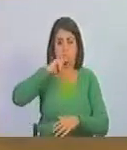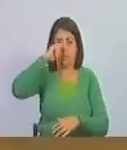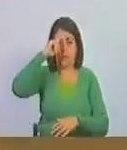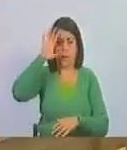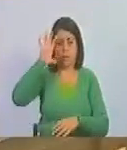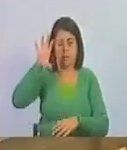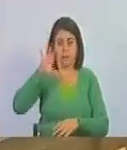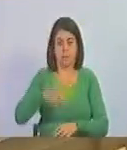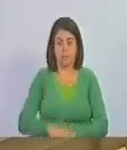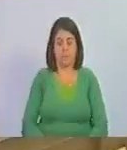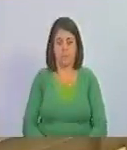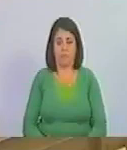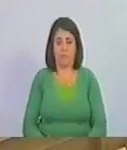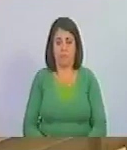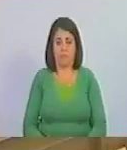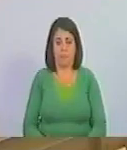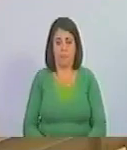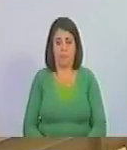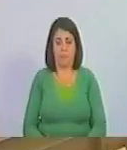patria.